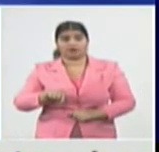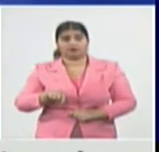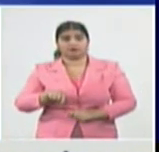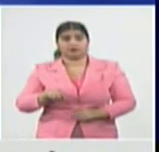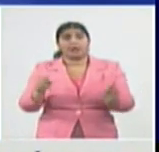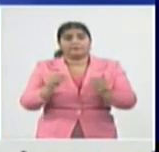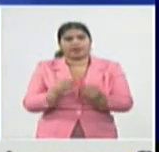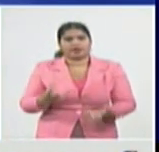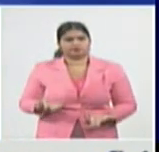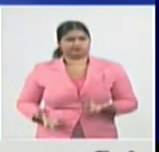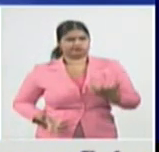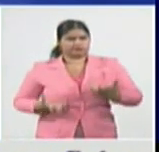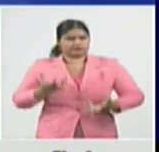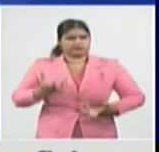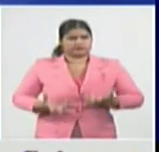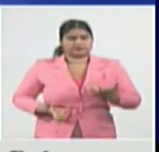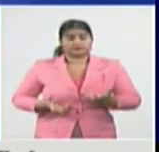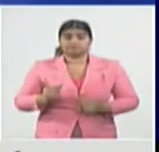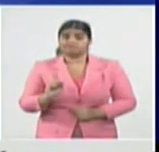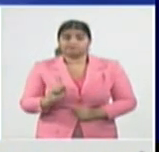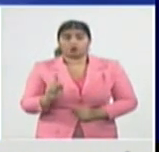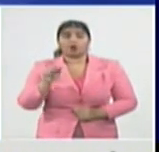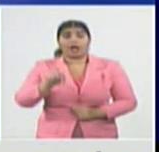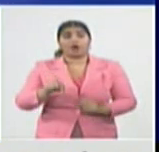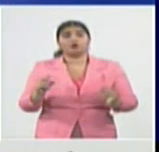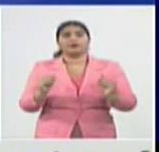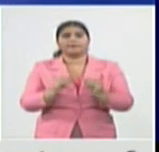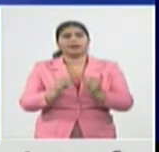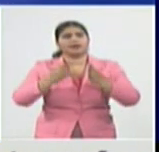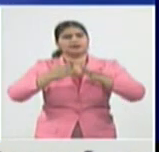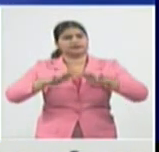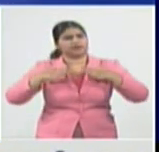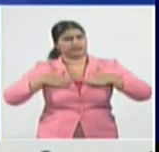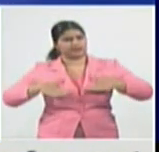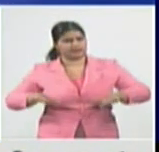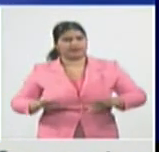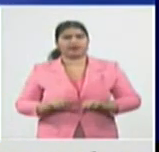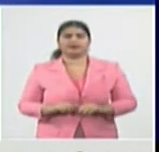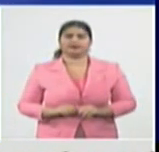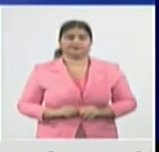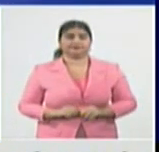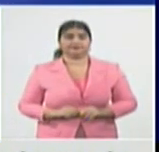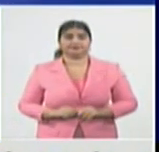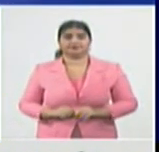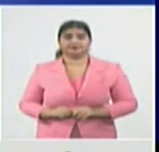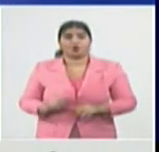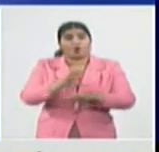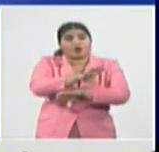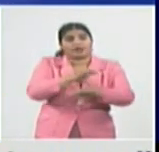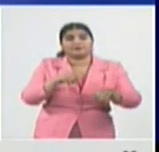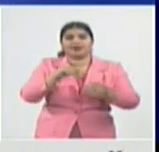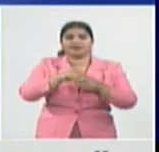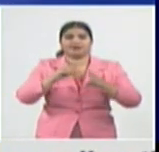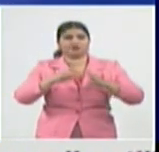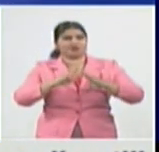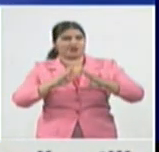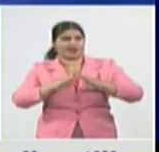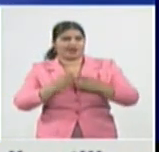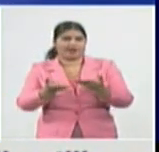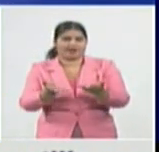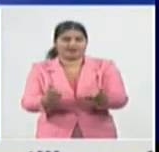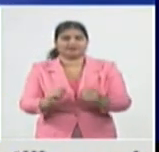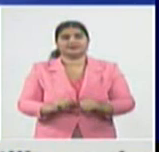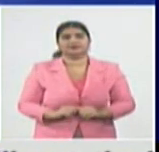delicada que compromete también su estado de salud a partir de las comorbilidades porque esta enfermedad desgraciadamente